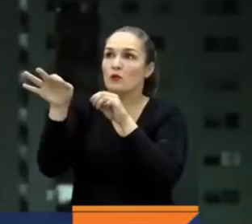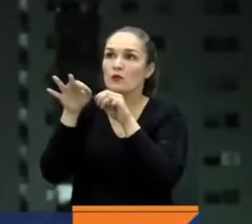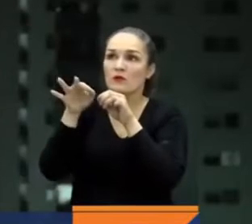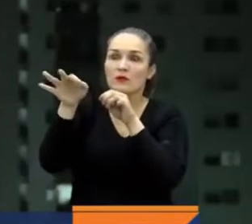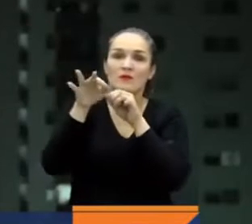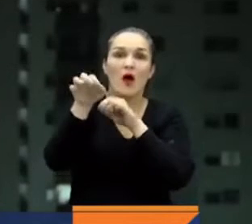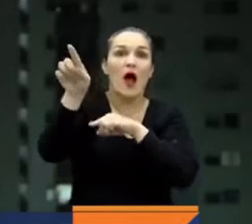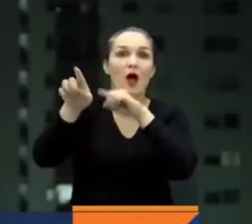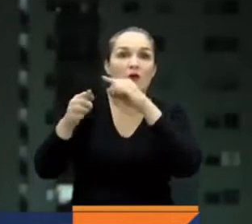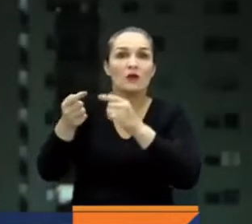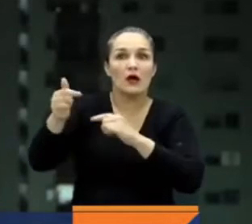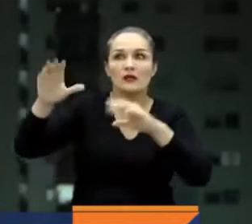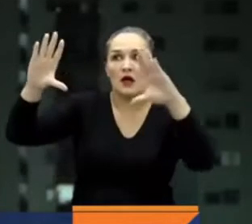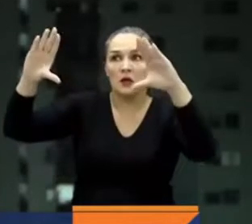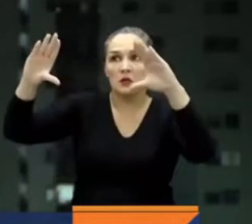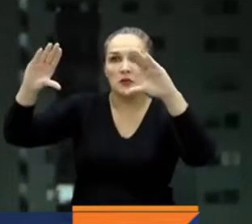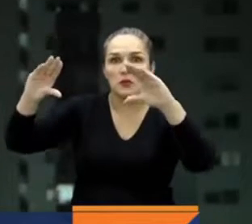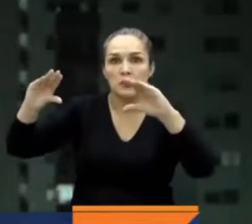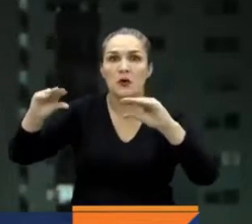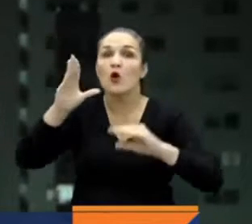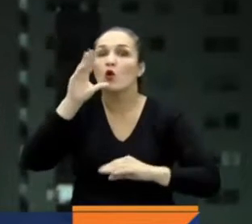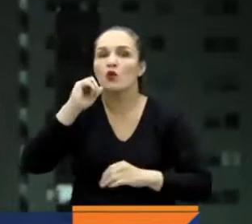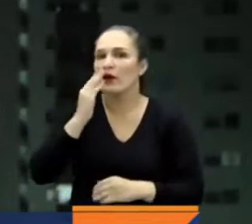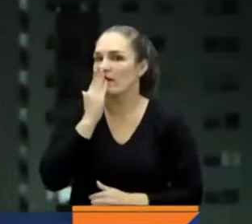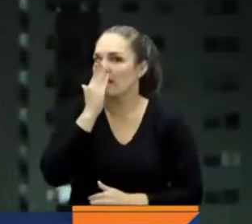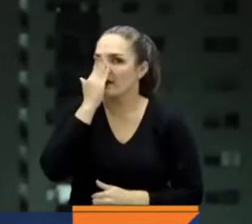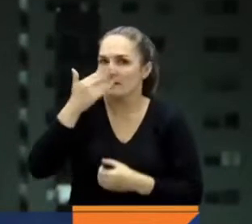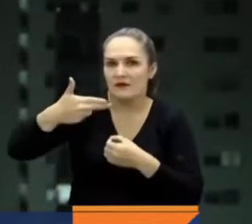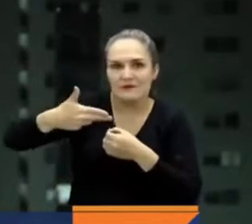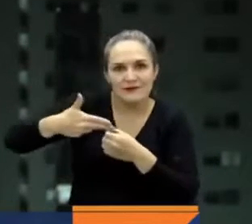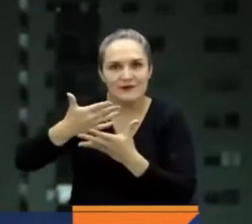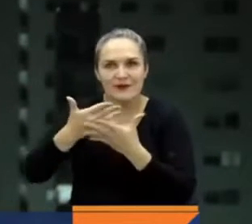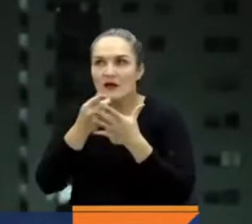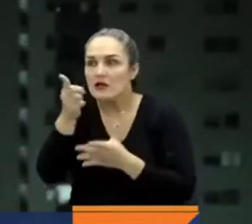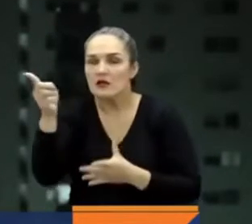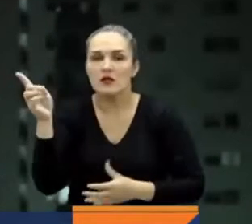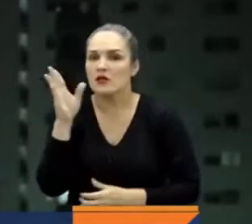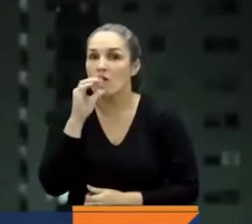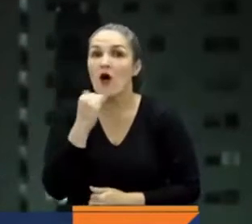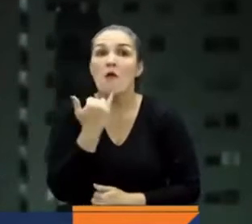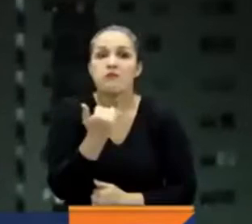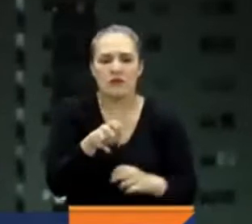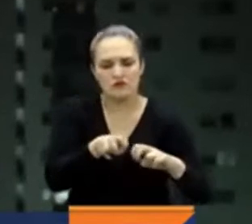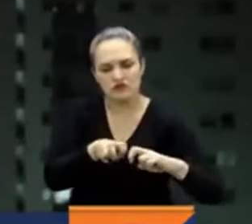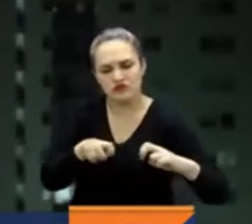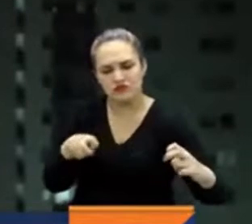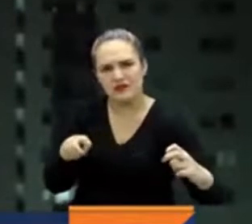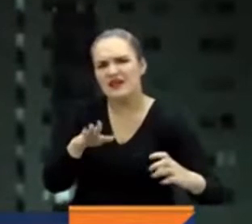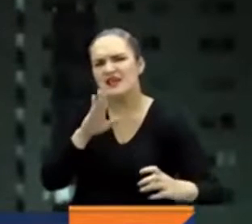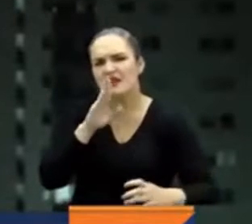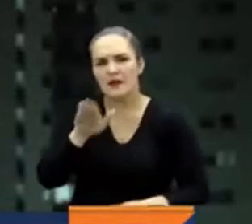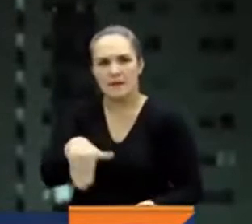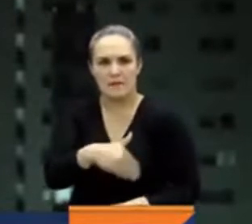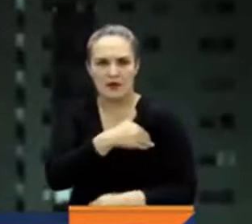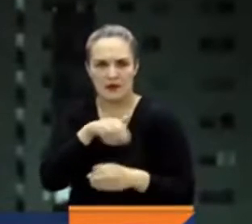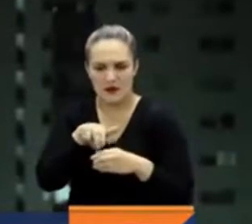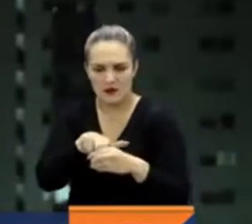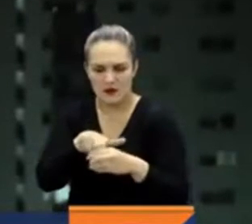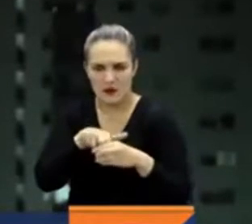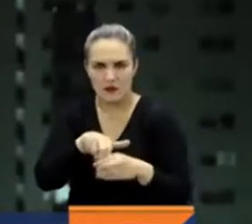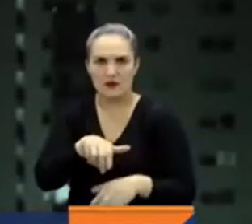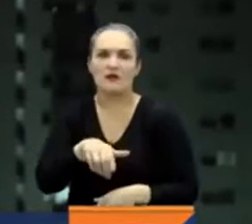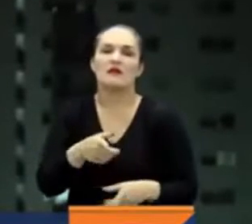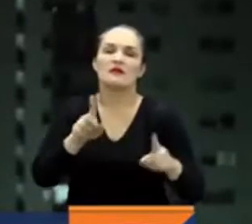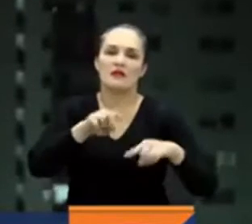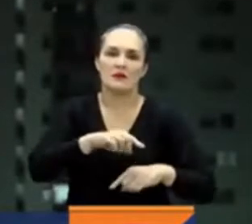desabastecimiento de gas natural. En estas mesas de diálogo hizo presencia no solamente el Ministerio de Transporte, INVÍAS y también el